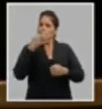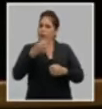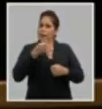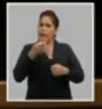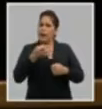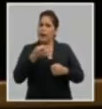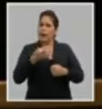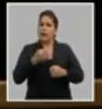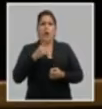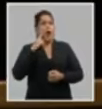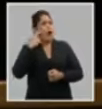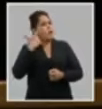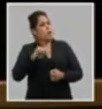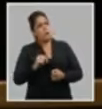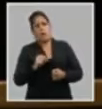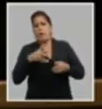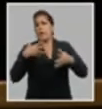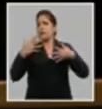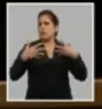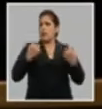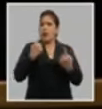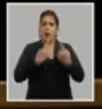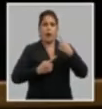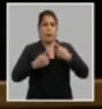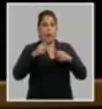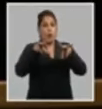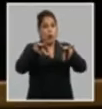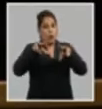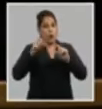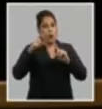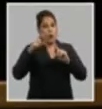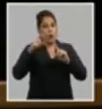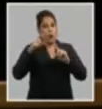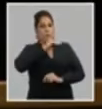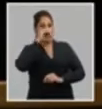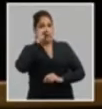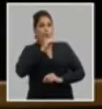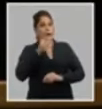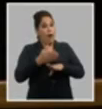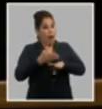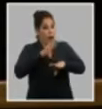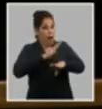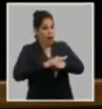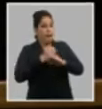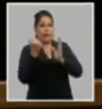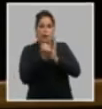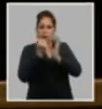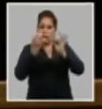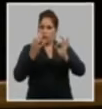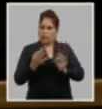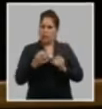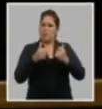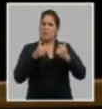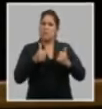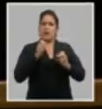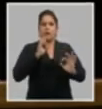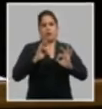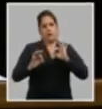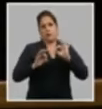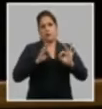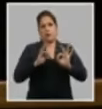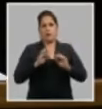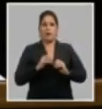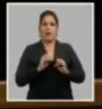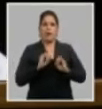para la ingenuidad y el entusiasmo desmedido por las nuevas tecnologías sin previamente garantizar la seguridad